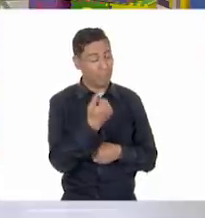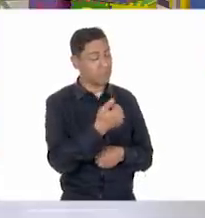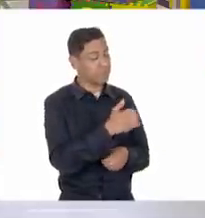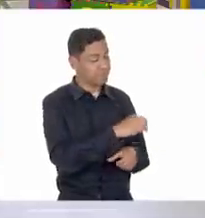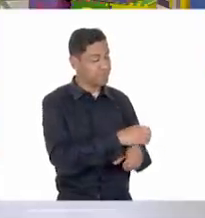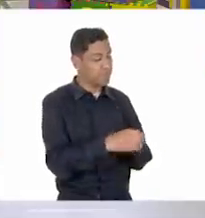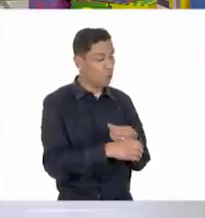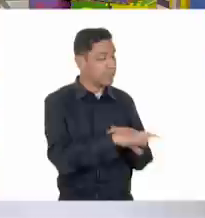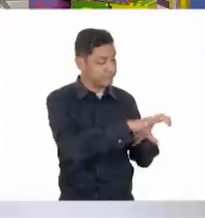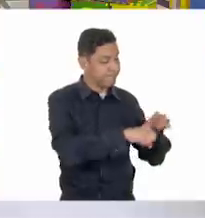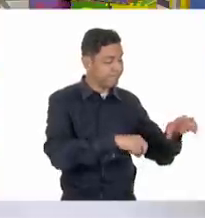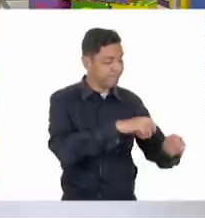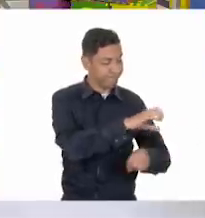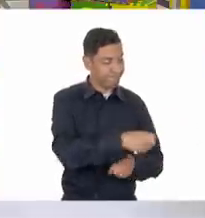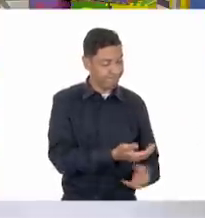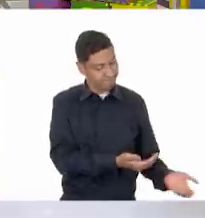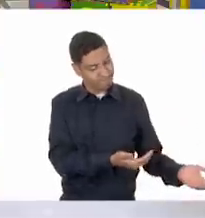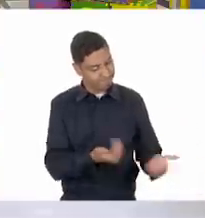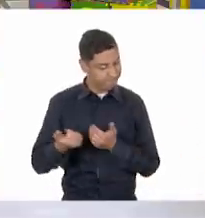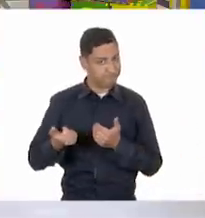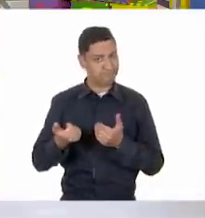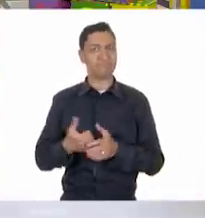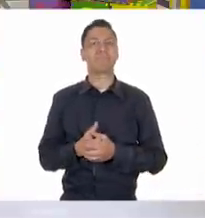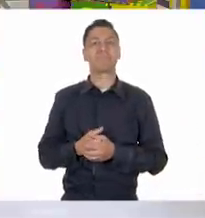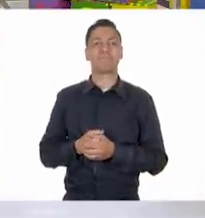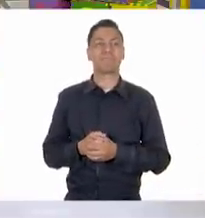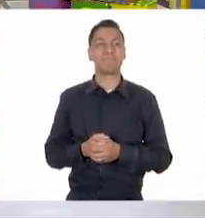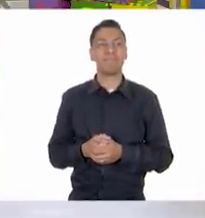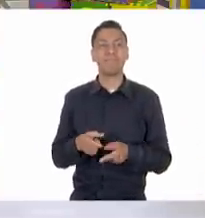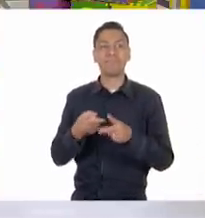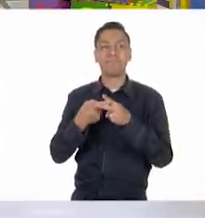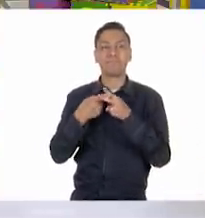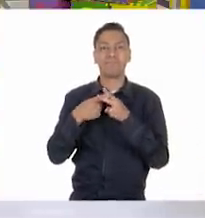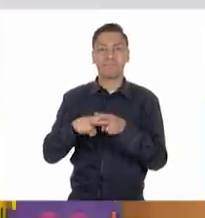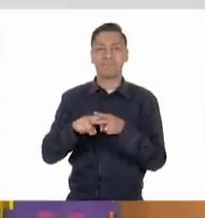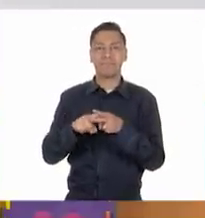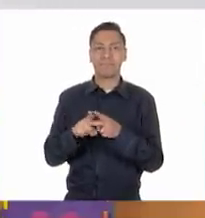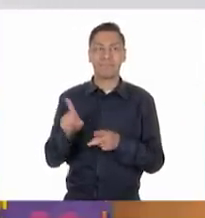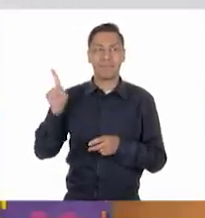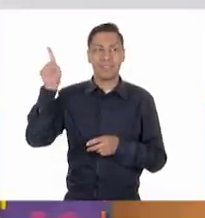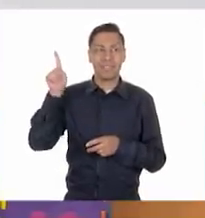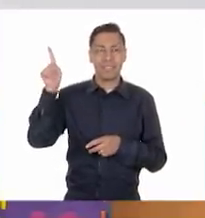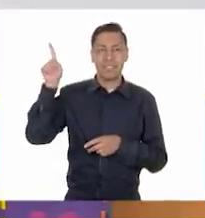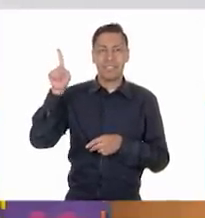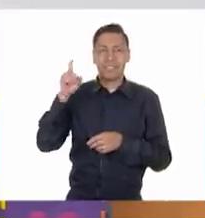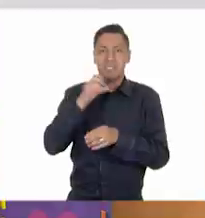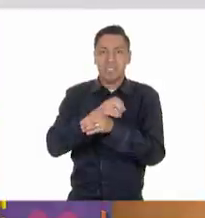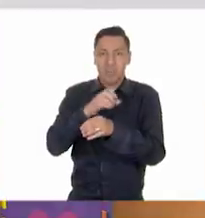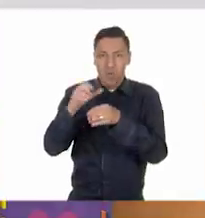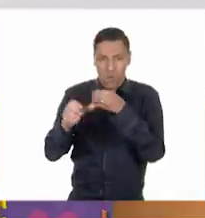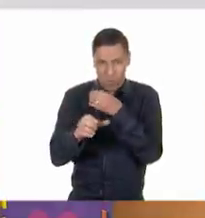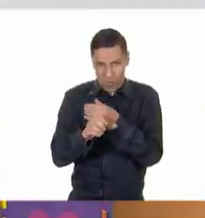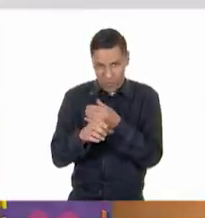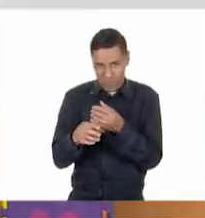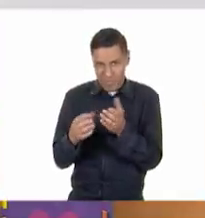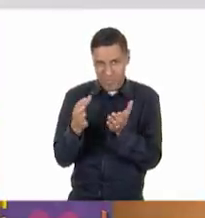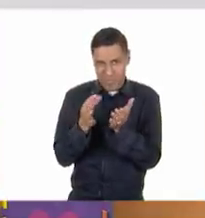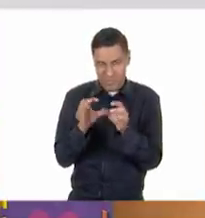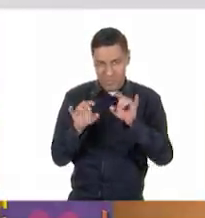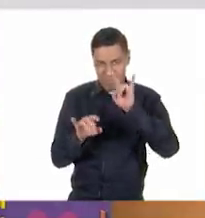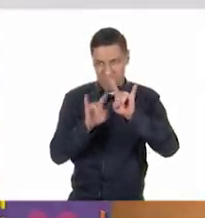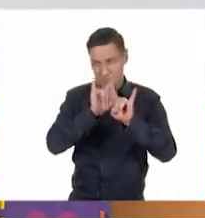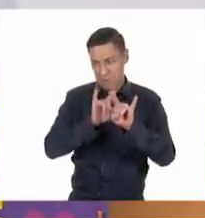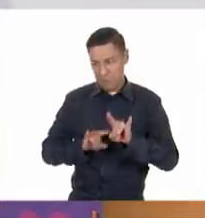piezas? Sí, acá las tengo. mías. Muy bien. Perfecto. Y vamos a empezar. Tenemos aquí piezas diferentes y Oscar tiene otras piezas. Entonces,